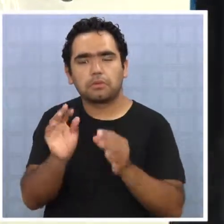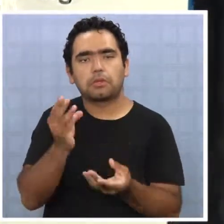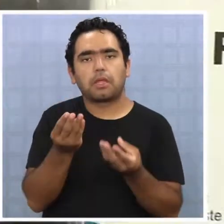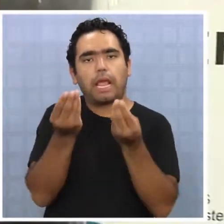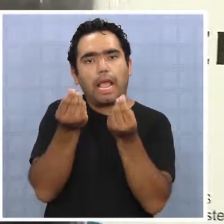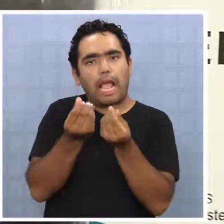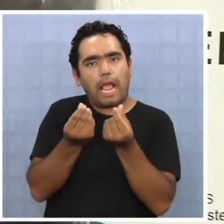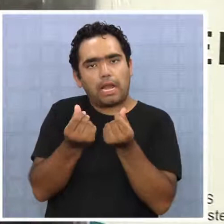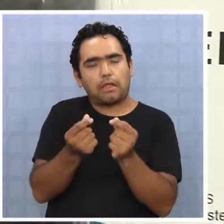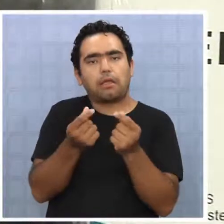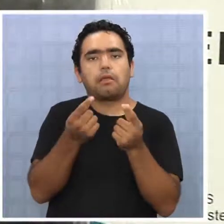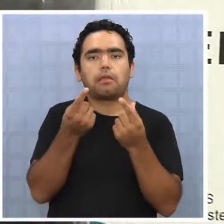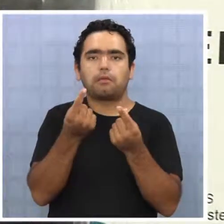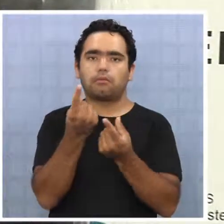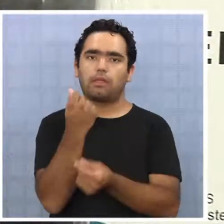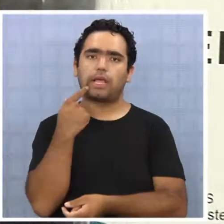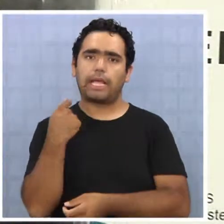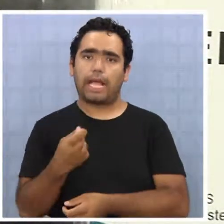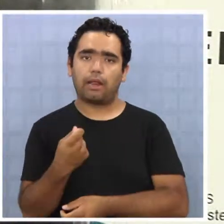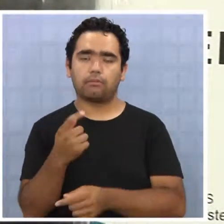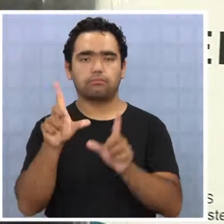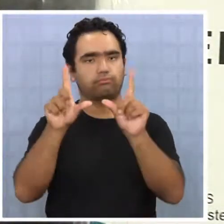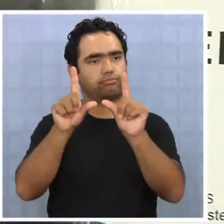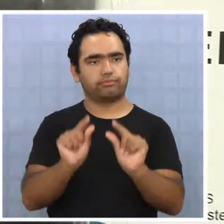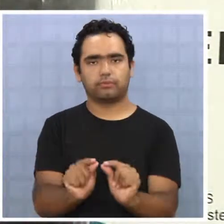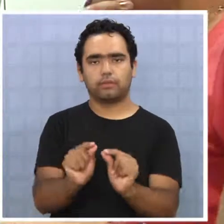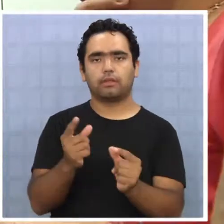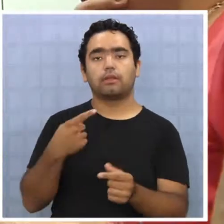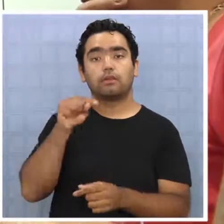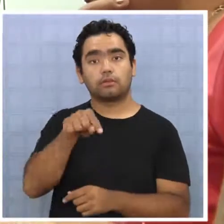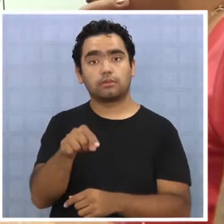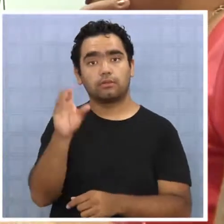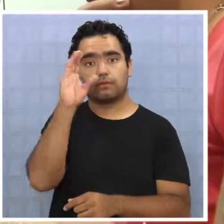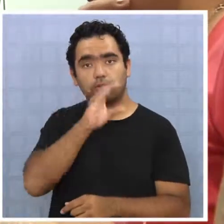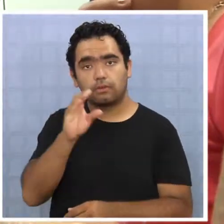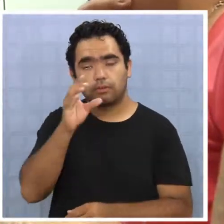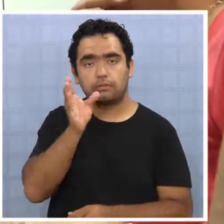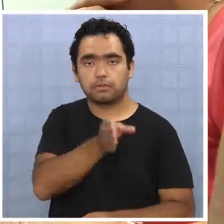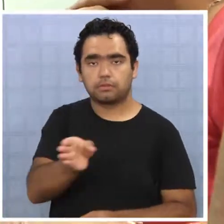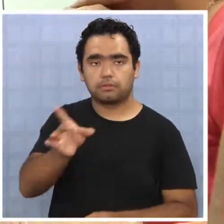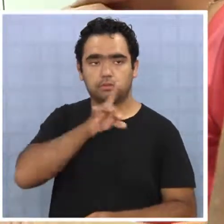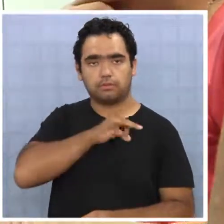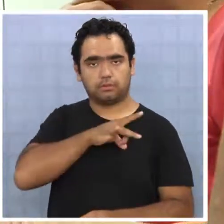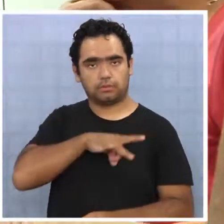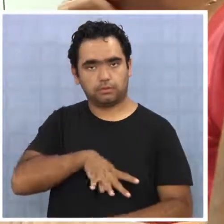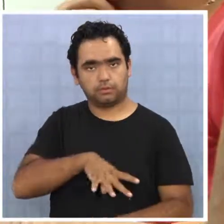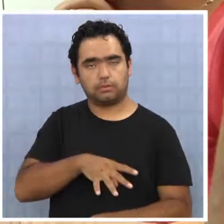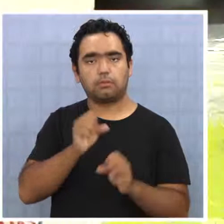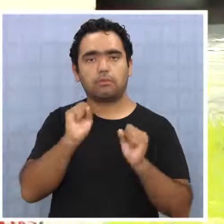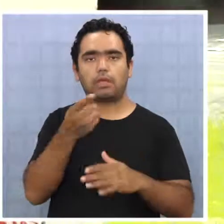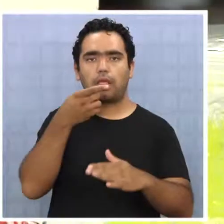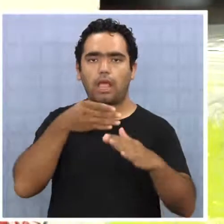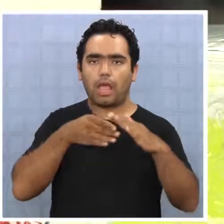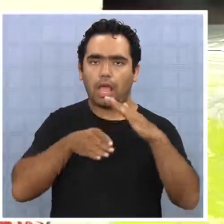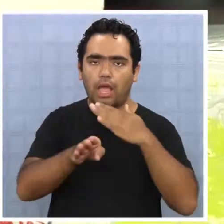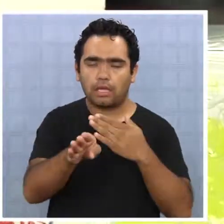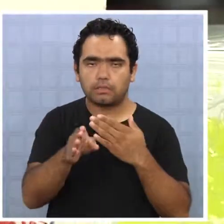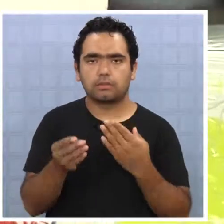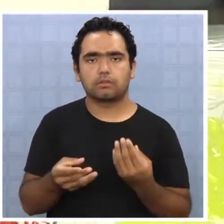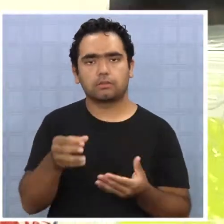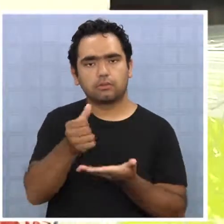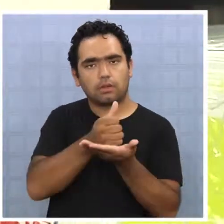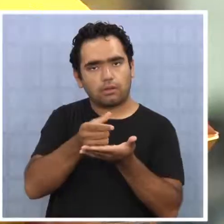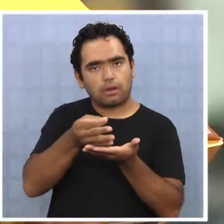un precio mayor. Con esto se busca que los chilenos y chilenas tengan cada vez más acceso a medicamentos de calidad certificada